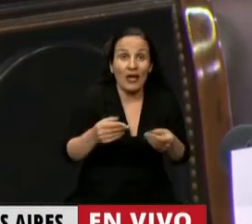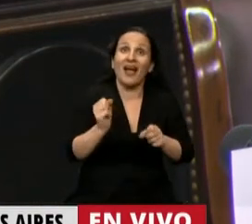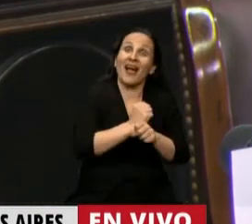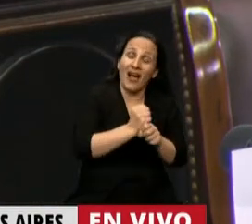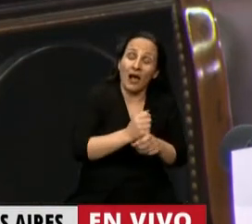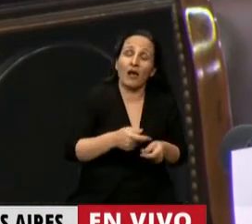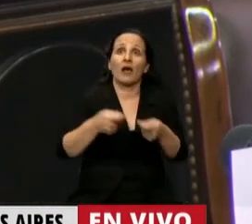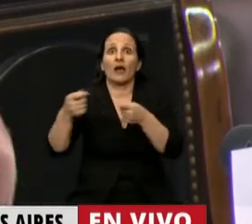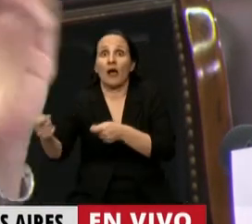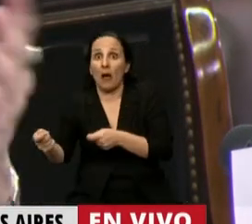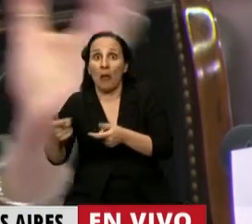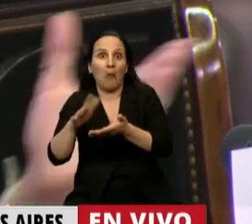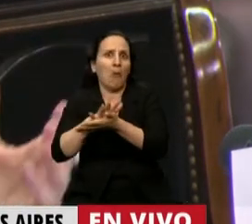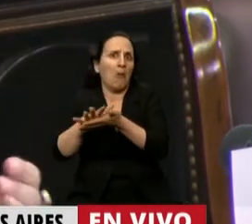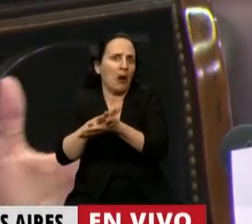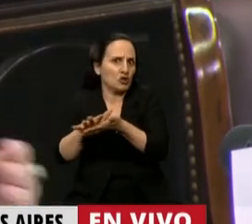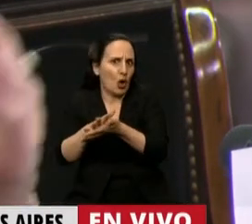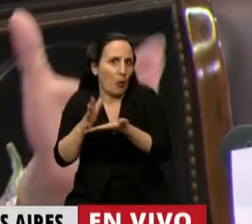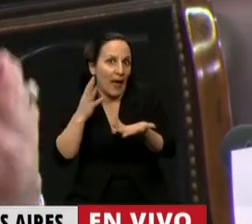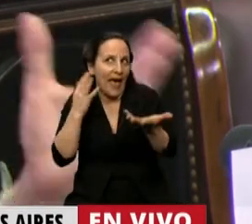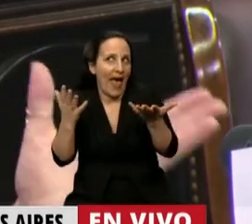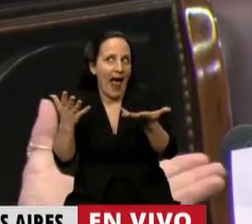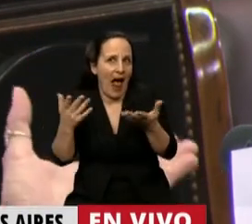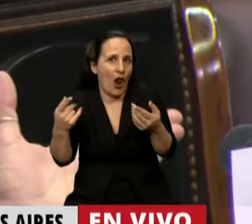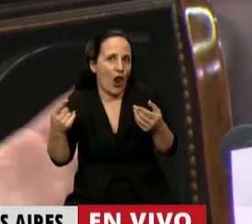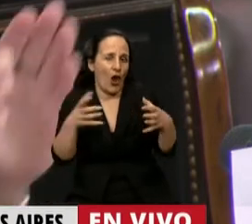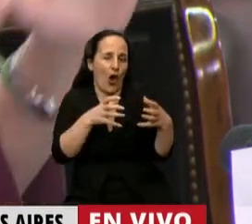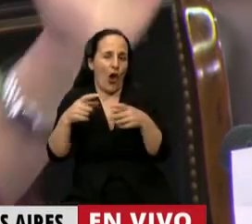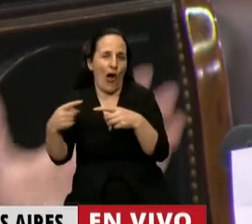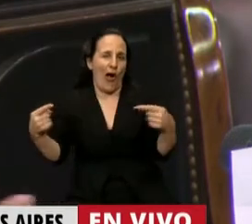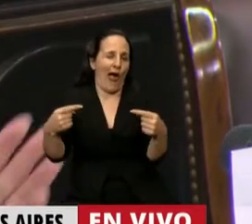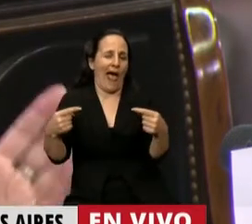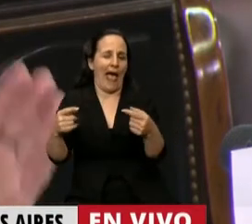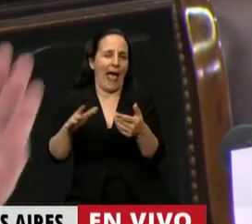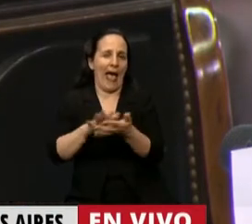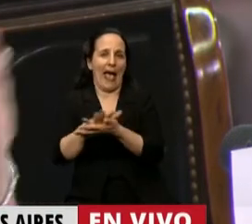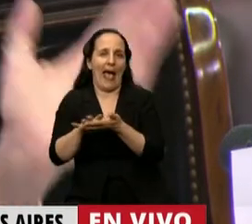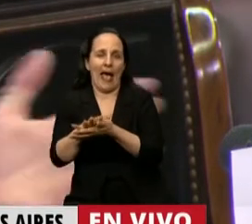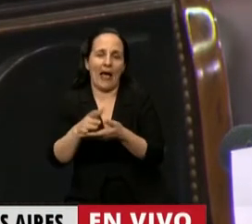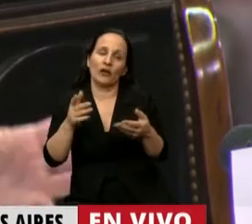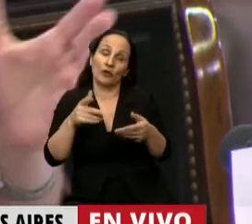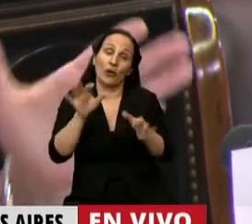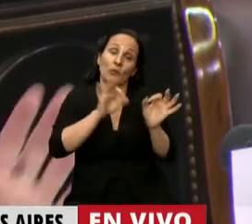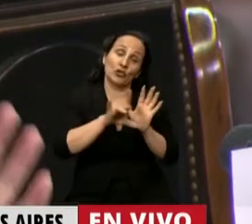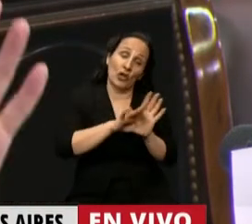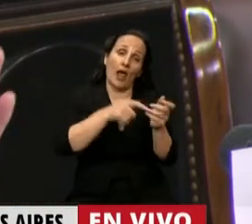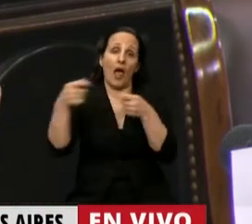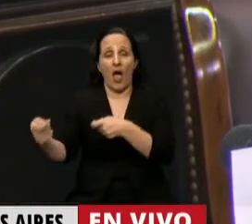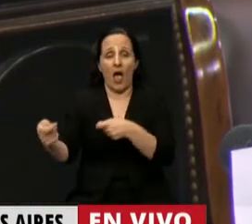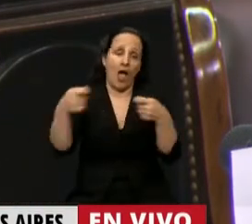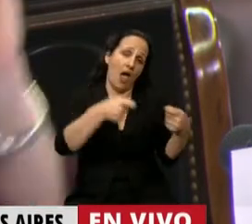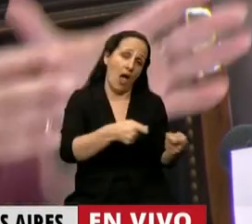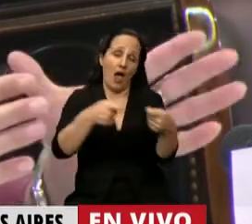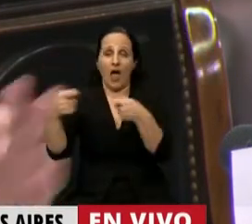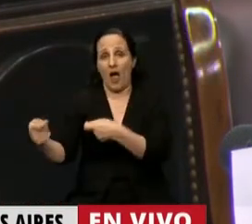tienen que resolver algunos de los enfrentamientos, bueno, resuelven, y va, viene, viene, va, pero siempre